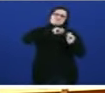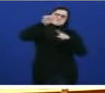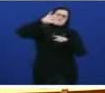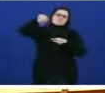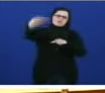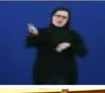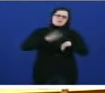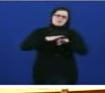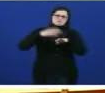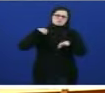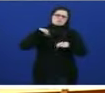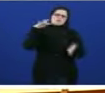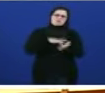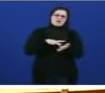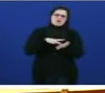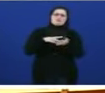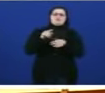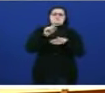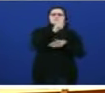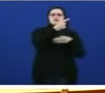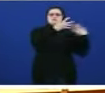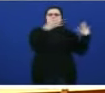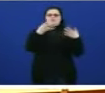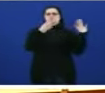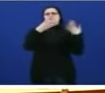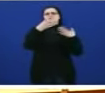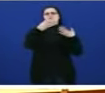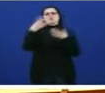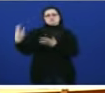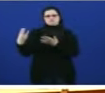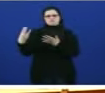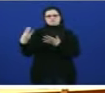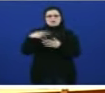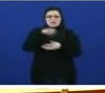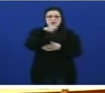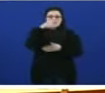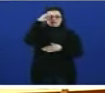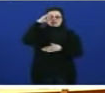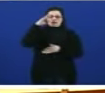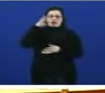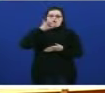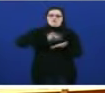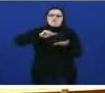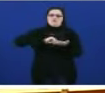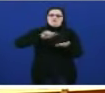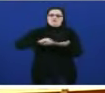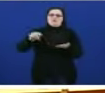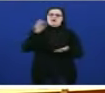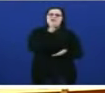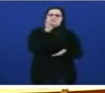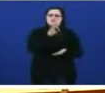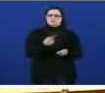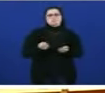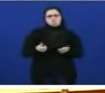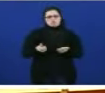Patria de 1948 escribíuno en galego foi evidentemente unha provocación mas mire